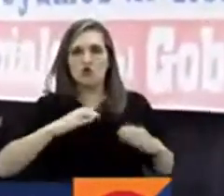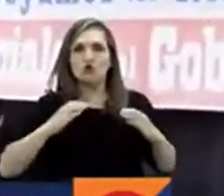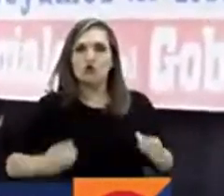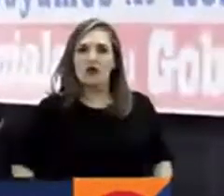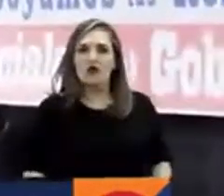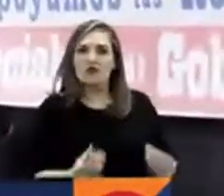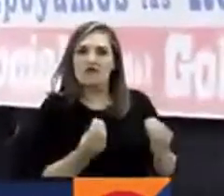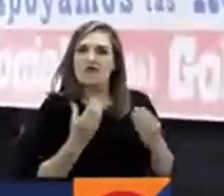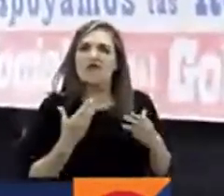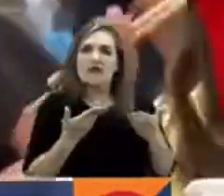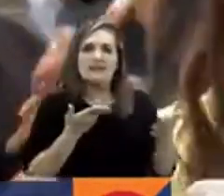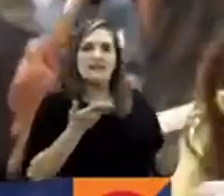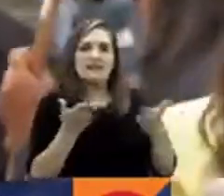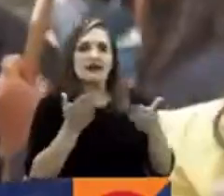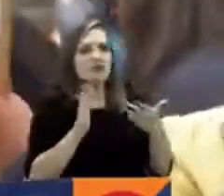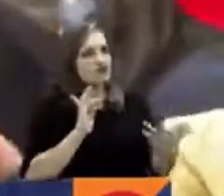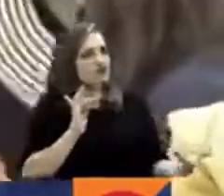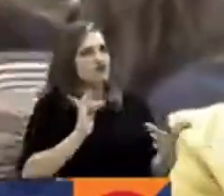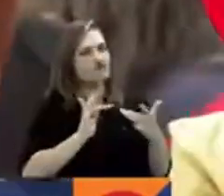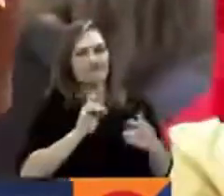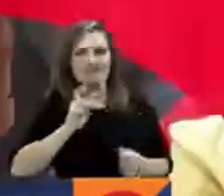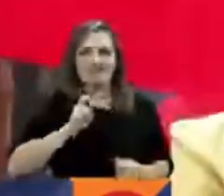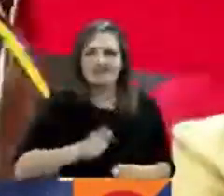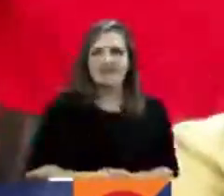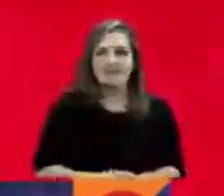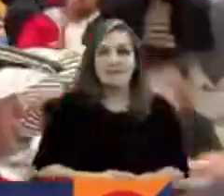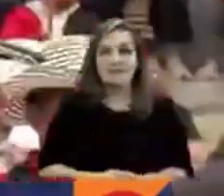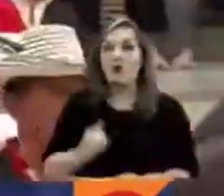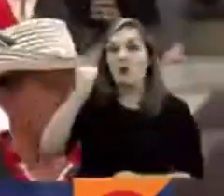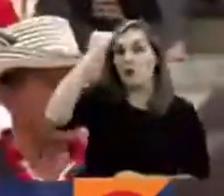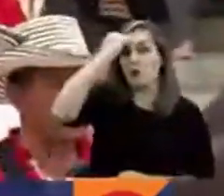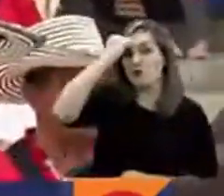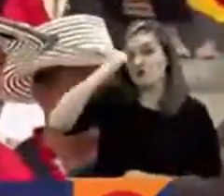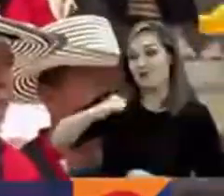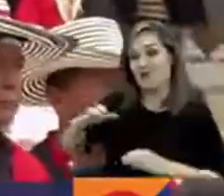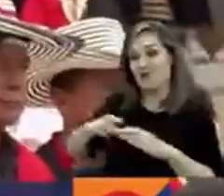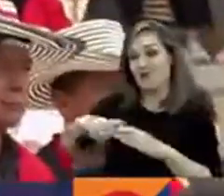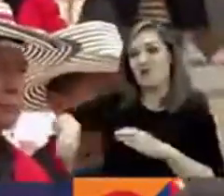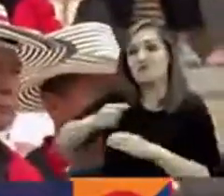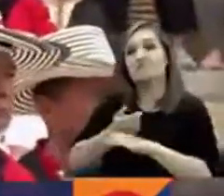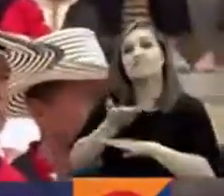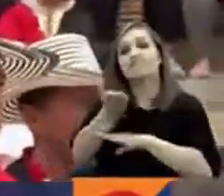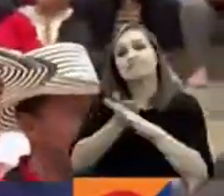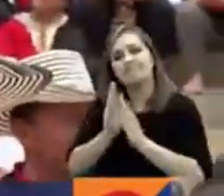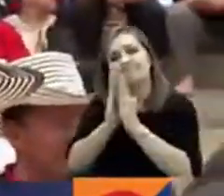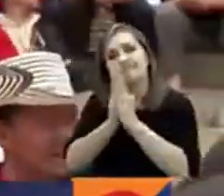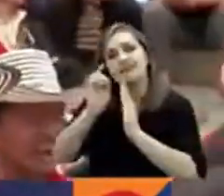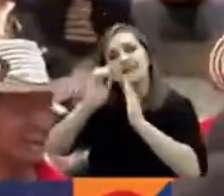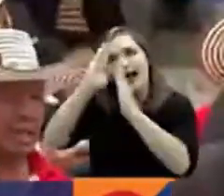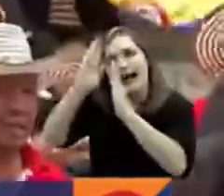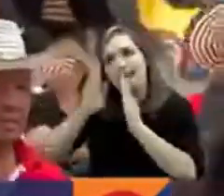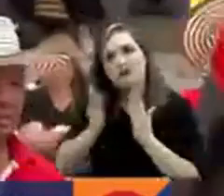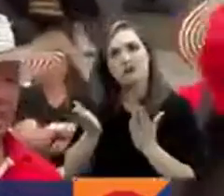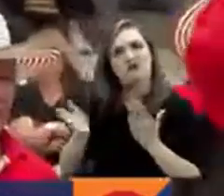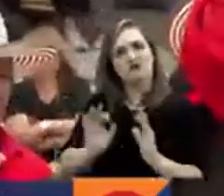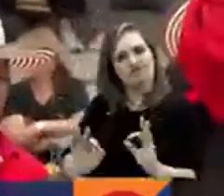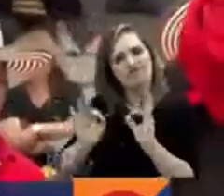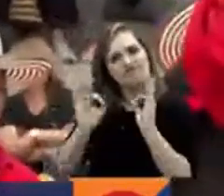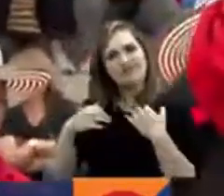servicio propicio. Y los docentes piden mejor prestación de los servicios de salud. Un mejor